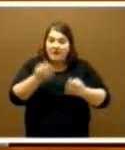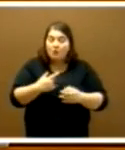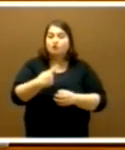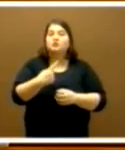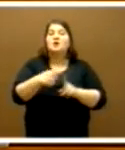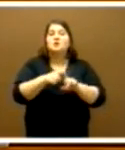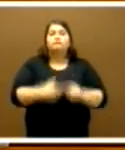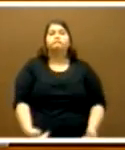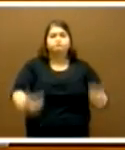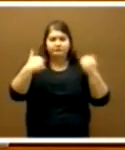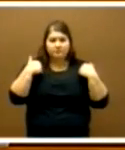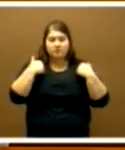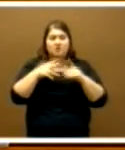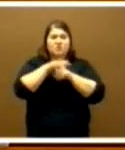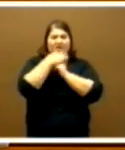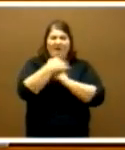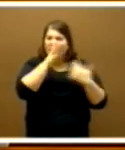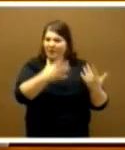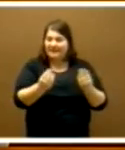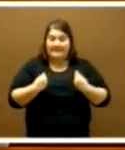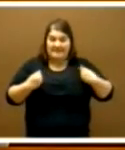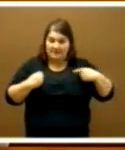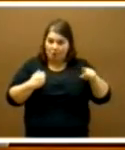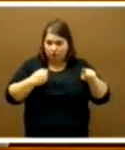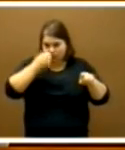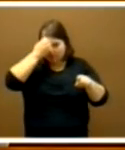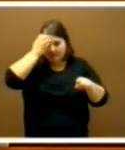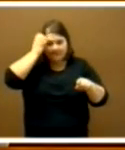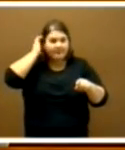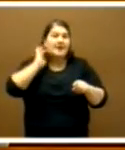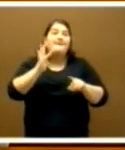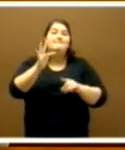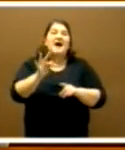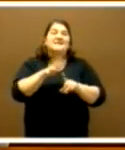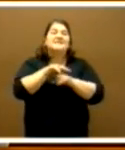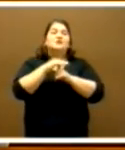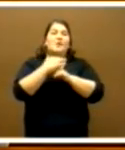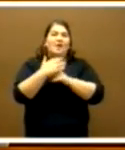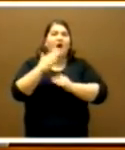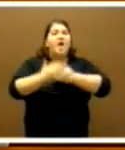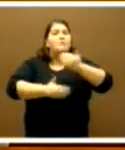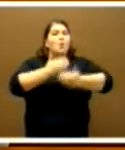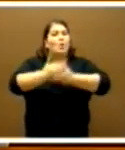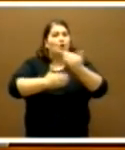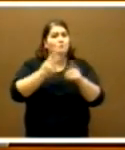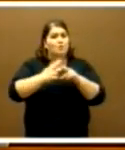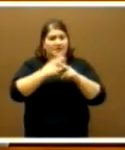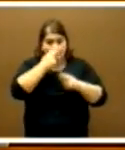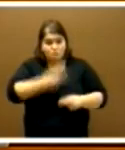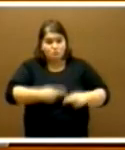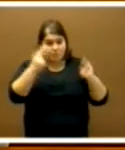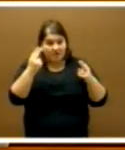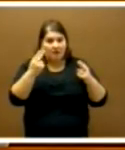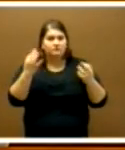responsabilidad de la situación que estamos viviendo y de la simple evolución del desarrollo de las políticas públicas,